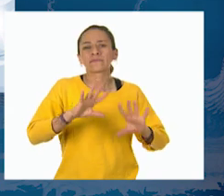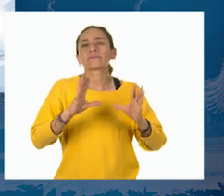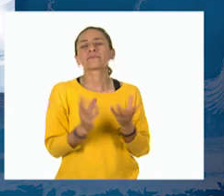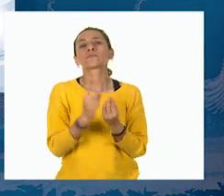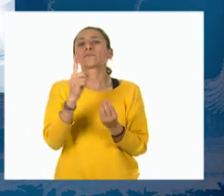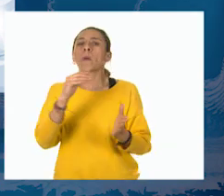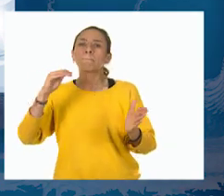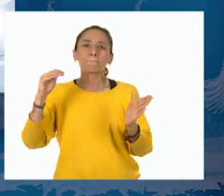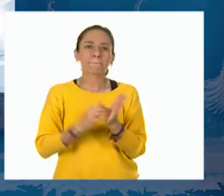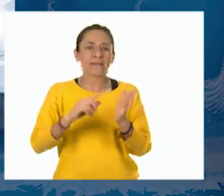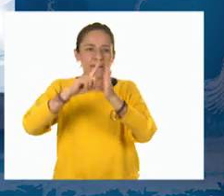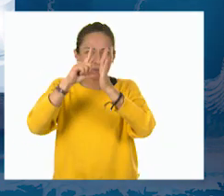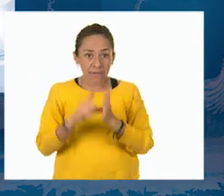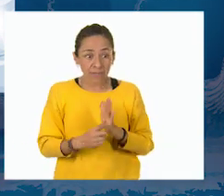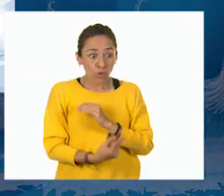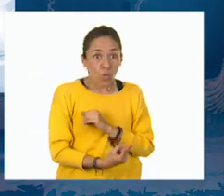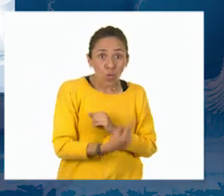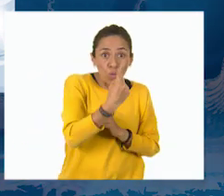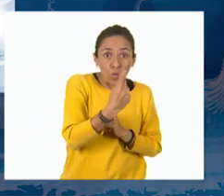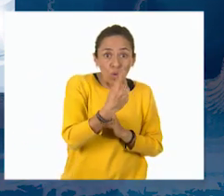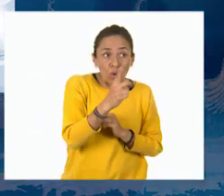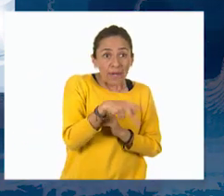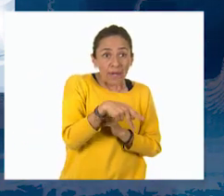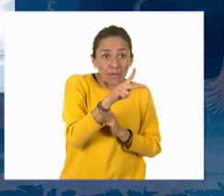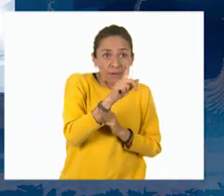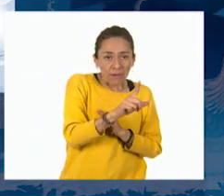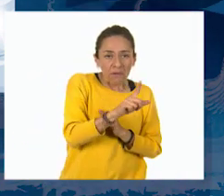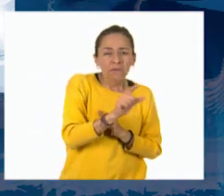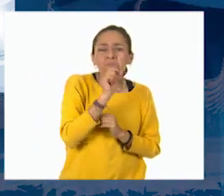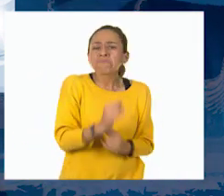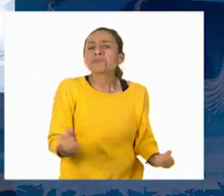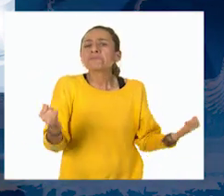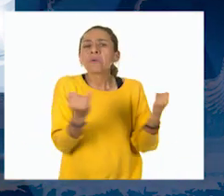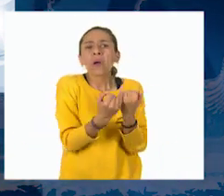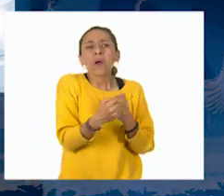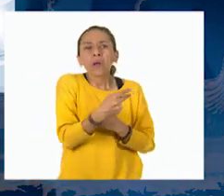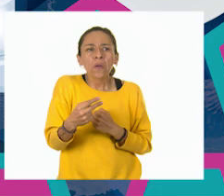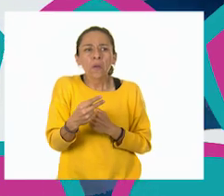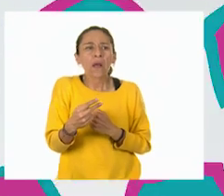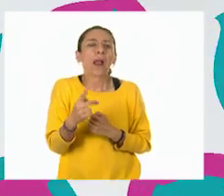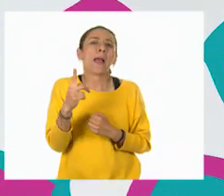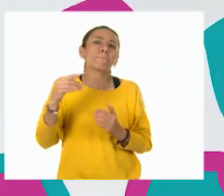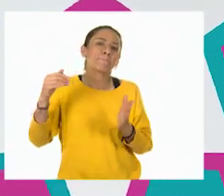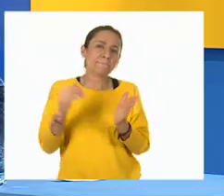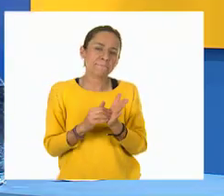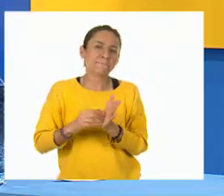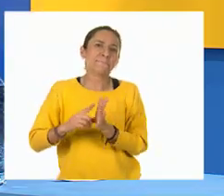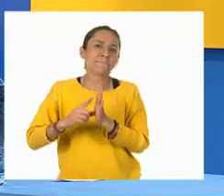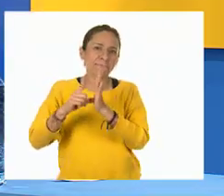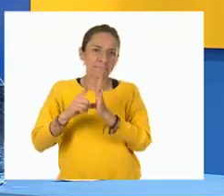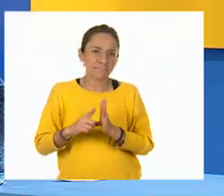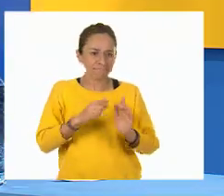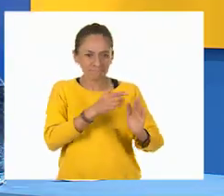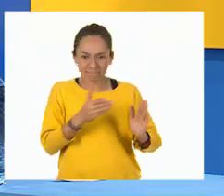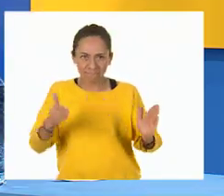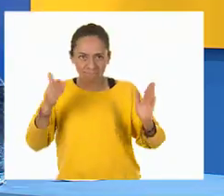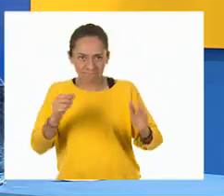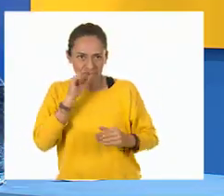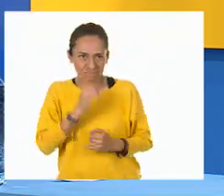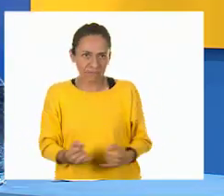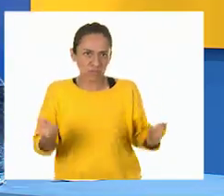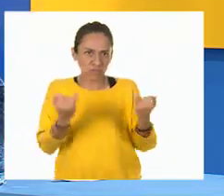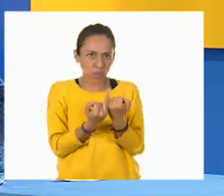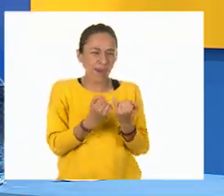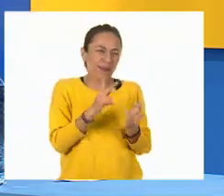un kilolitro es igual a mil litros. Muy bien. ¿Ya ven que es más sencillo si nos apoyamos en la tabla?